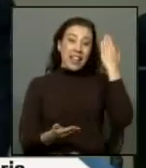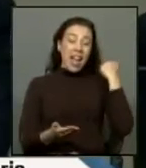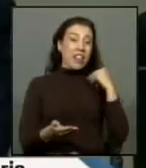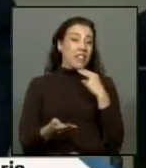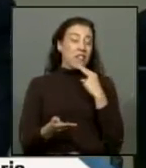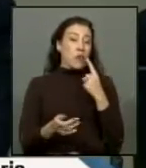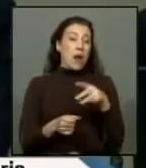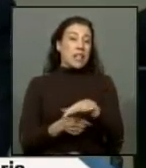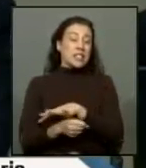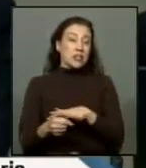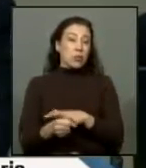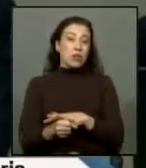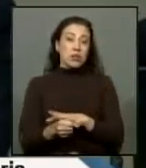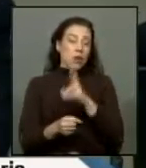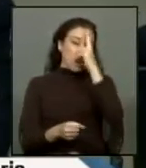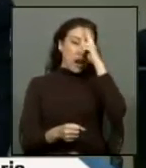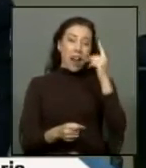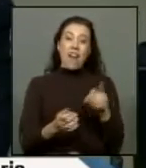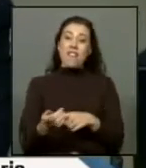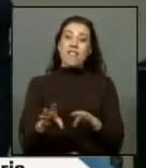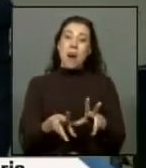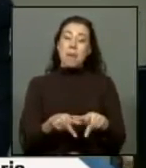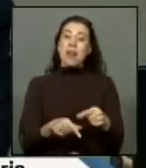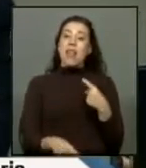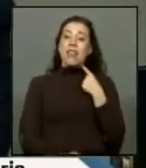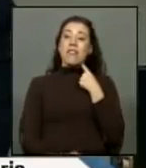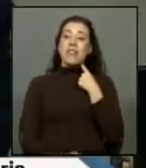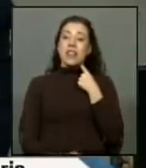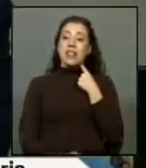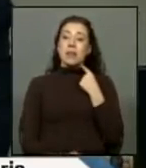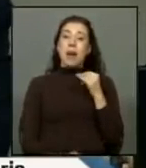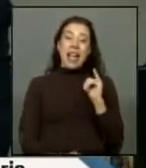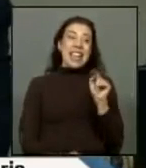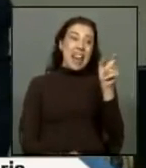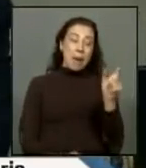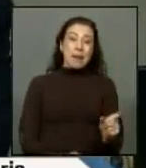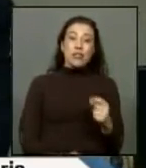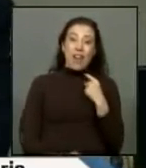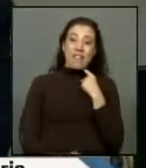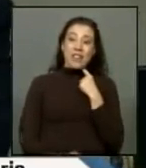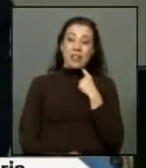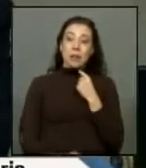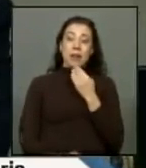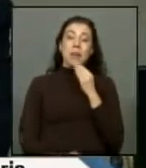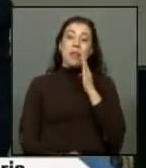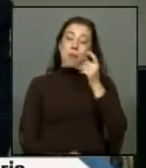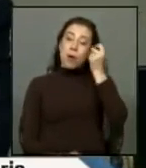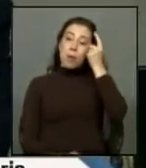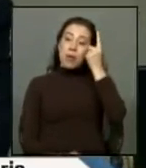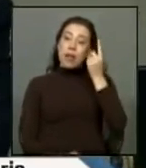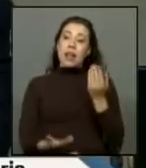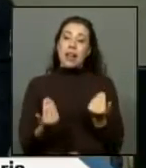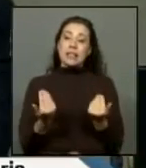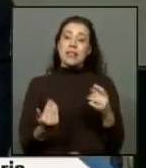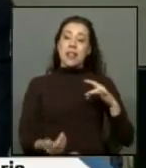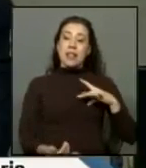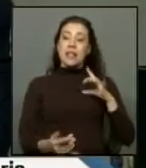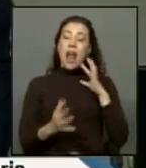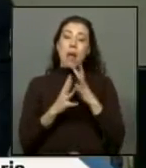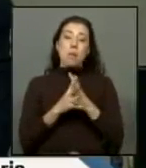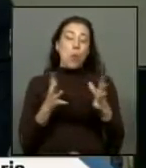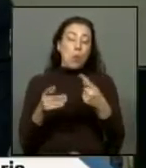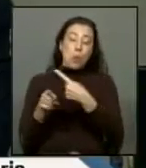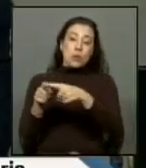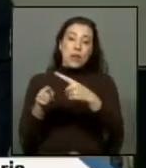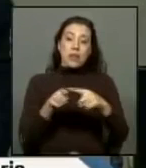anómala las familias de las víctimas y las víctimas propiamente tal también tenemos que entender que las necesidades de Chile son muchas